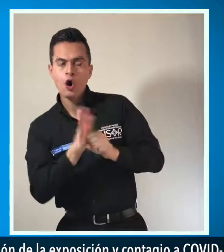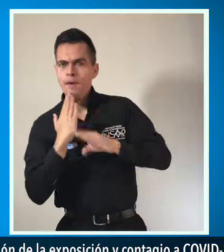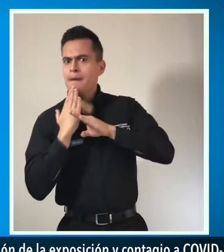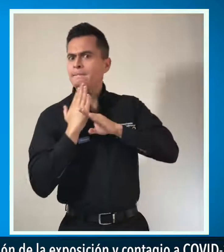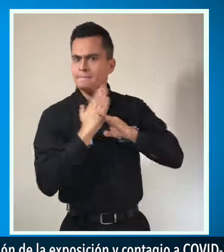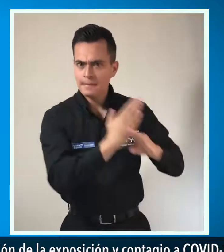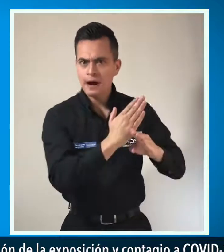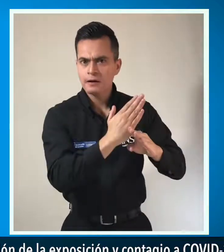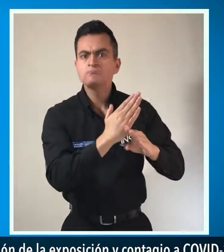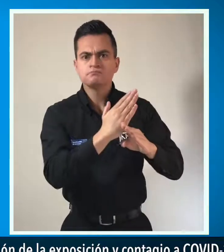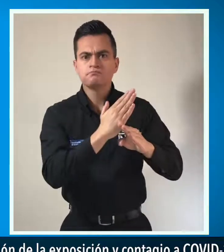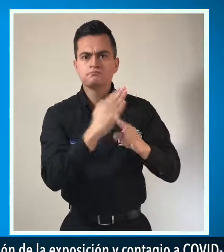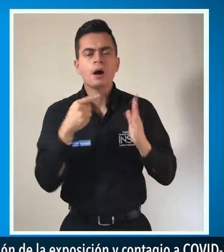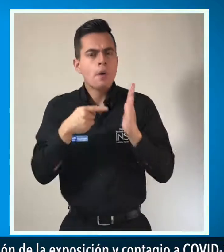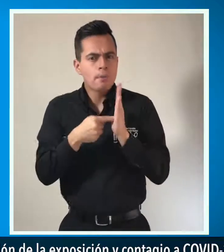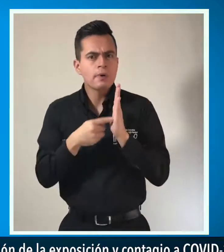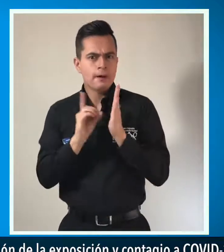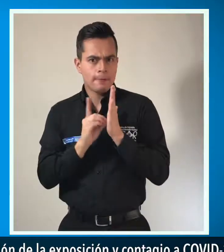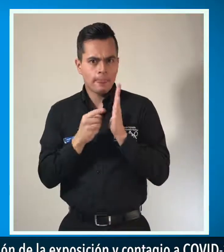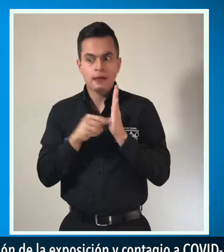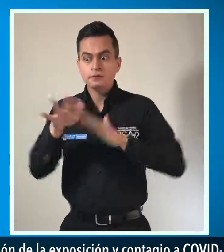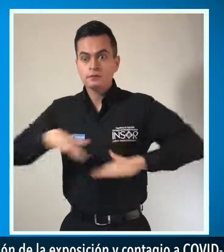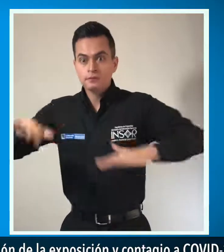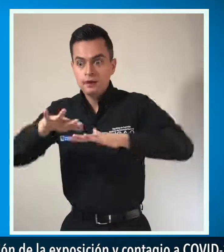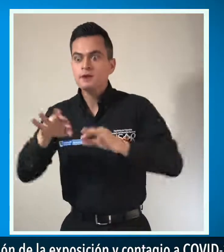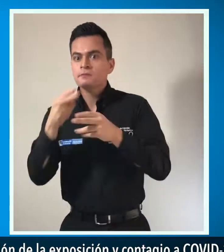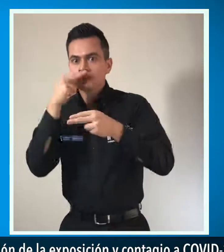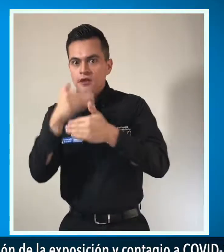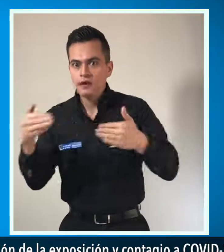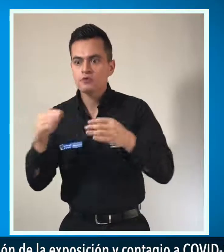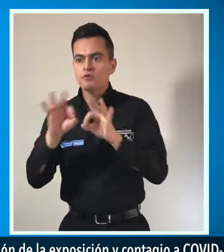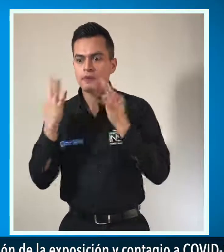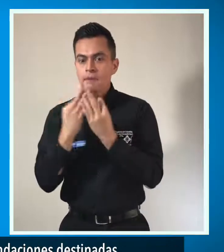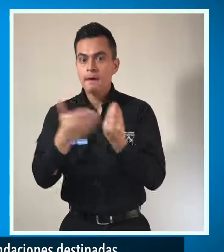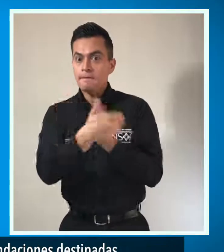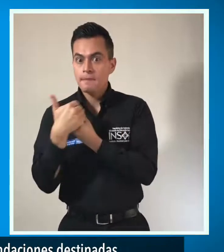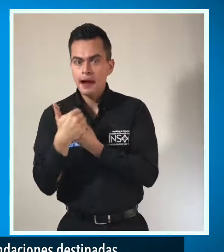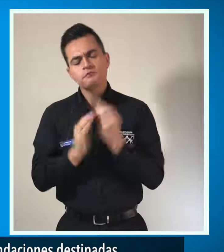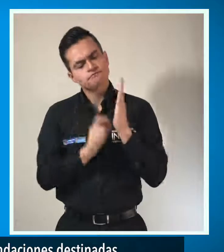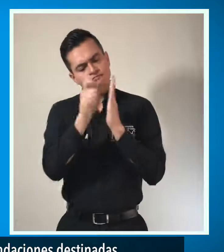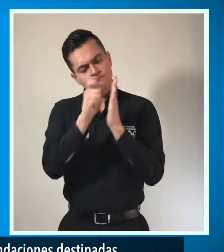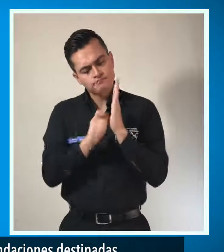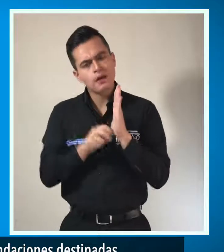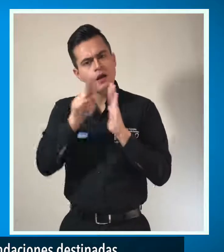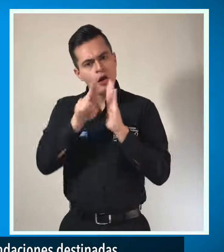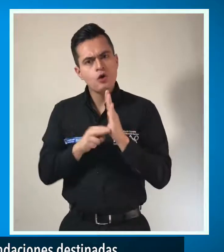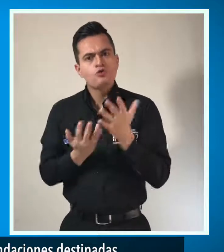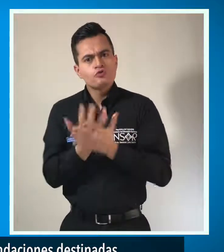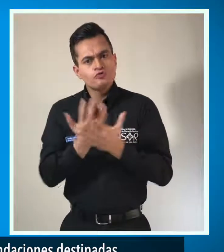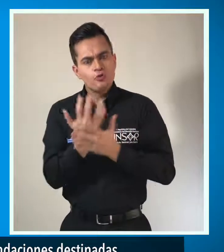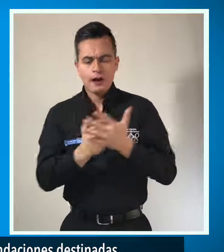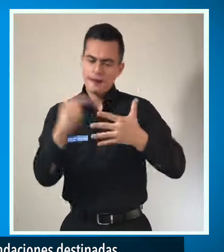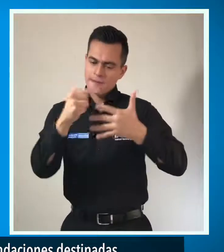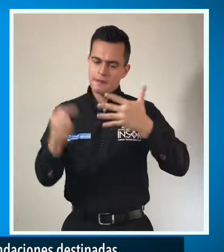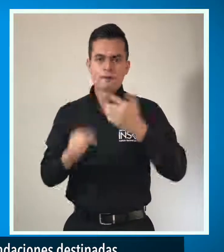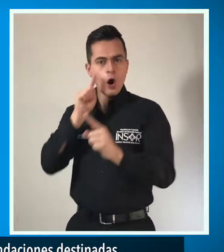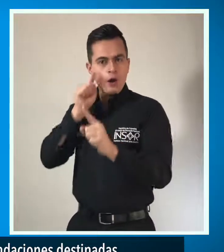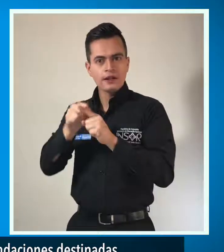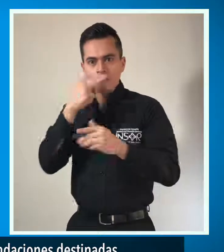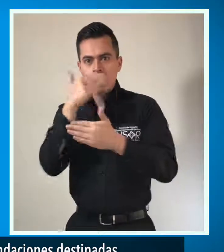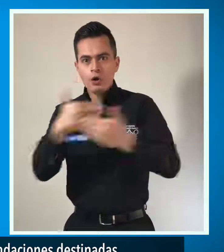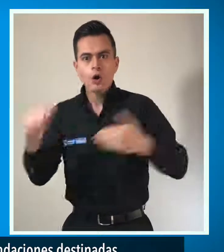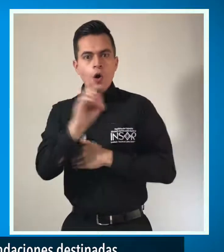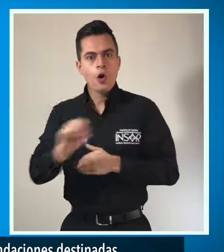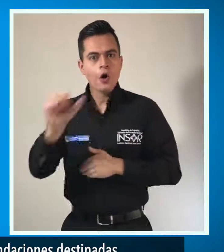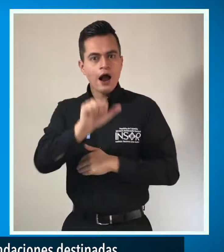mitigación de la exposición y contagio a COVID-19 de esta población y sus familias, les compartimos las recomendaciones destinadas a niños,